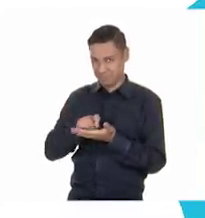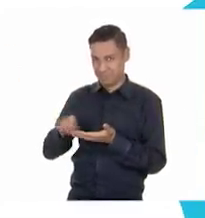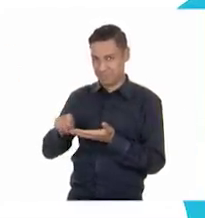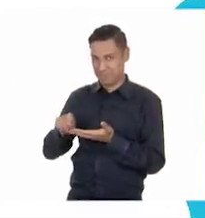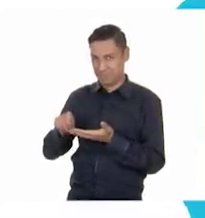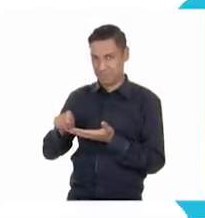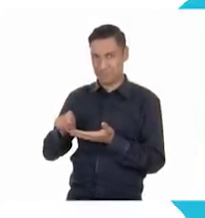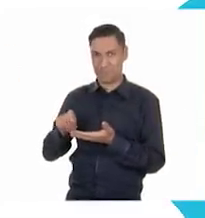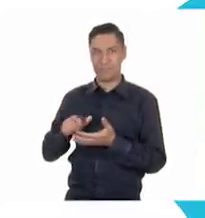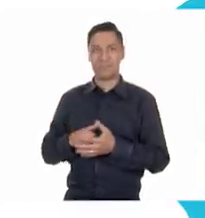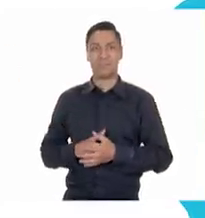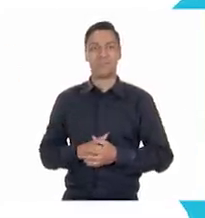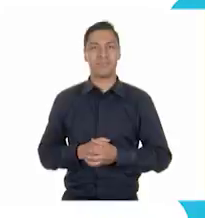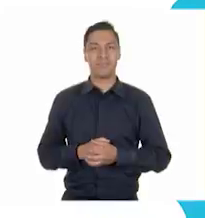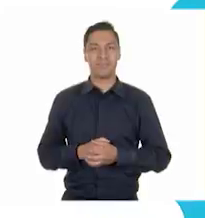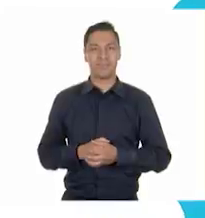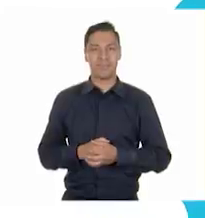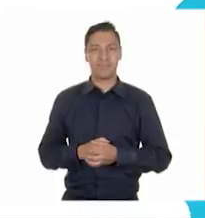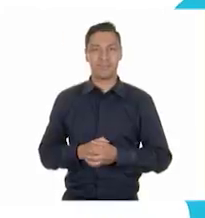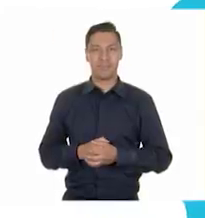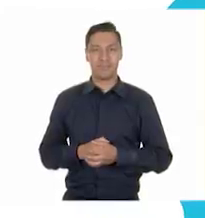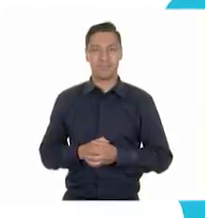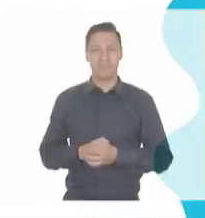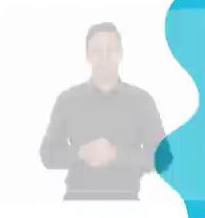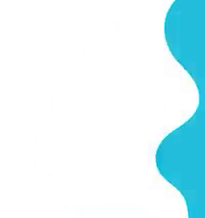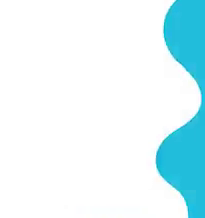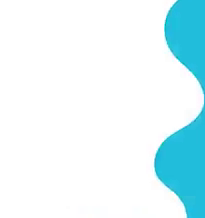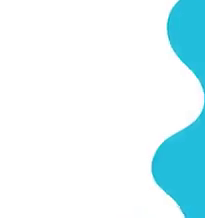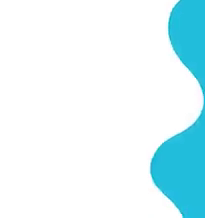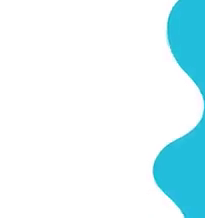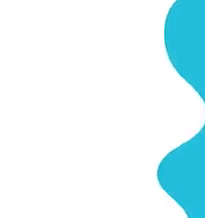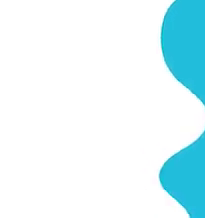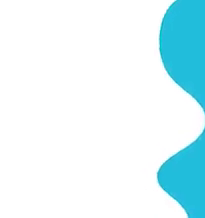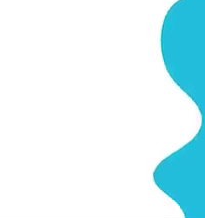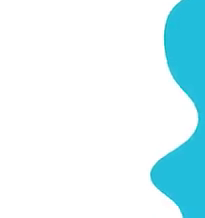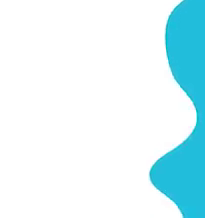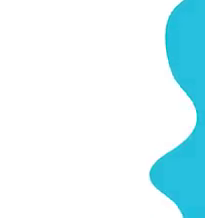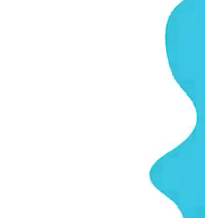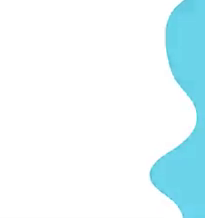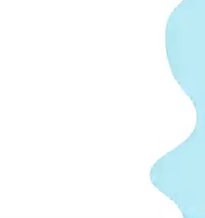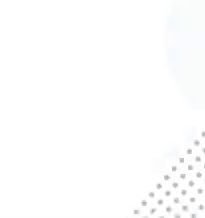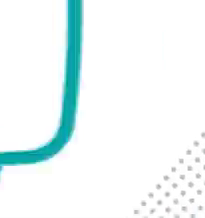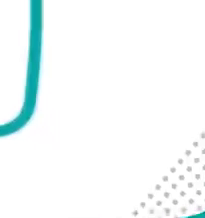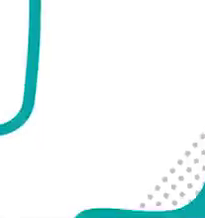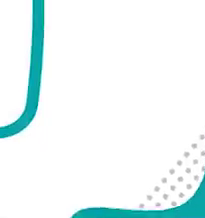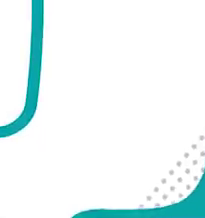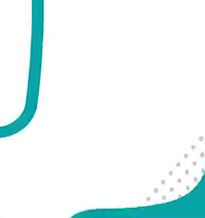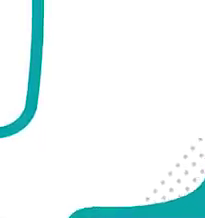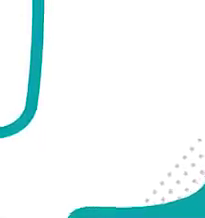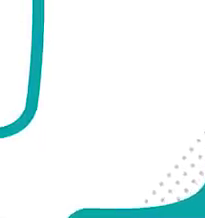Aprende en Casa.sep.gov.mx.